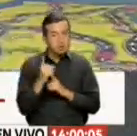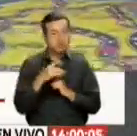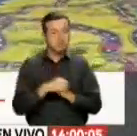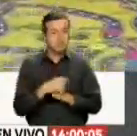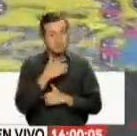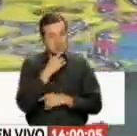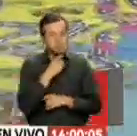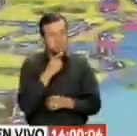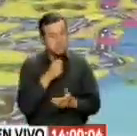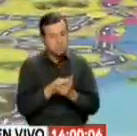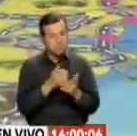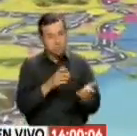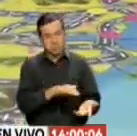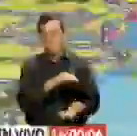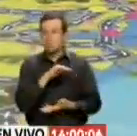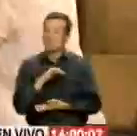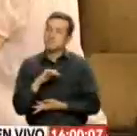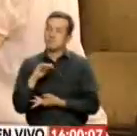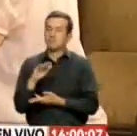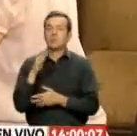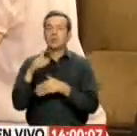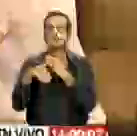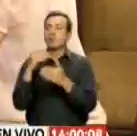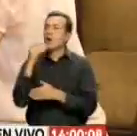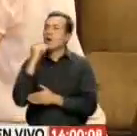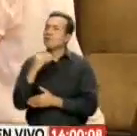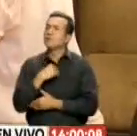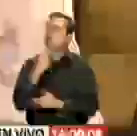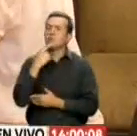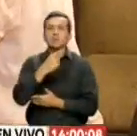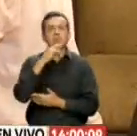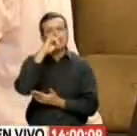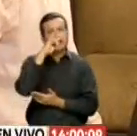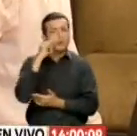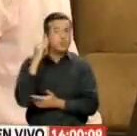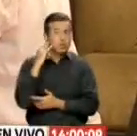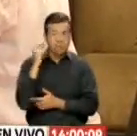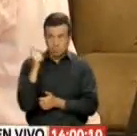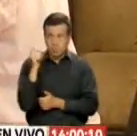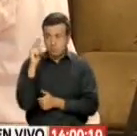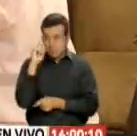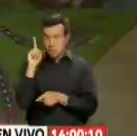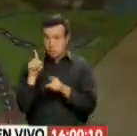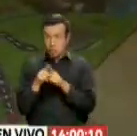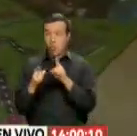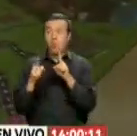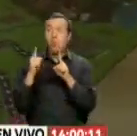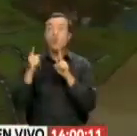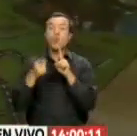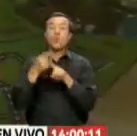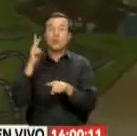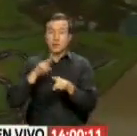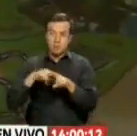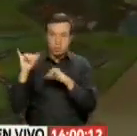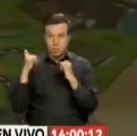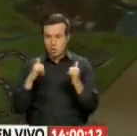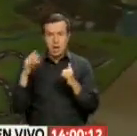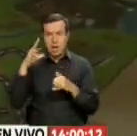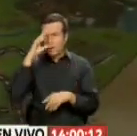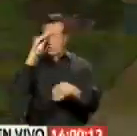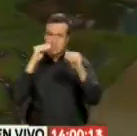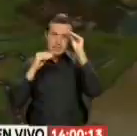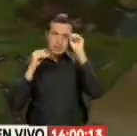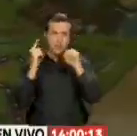Le gustó el juego Lo compró Y luego me comentaba Los niños se se portan bien Lo hacen jugar Una vez a la semana El juego Me dicen Lo que